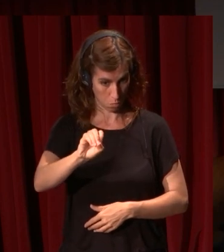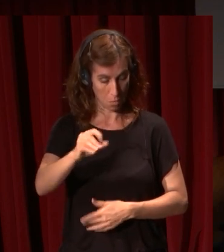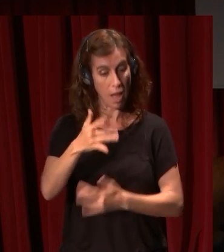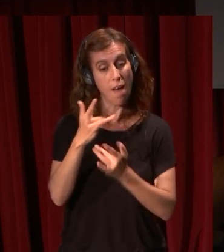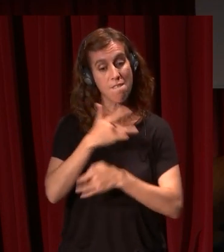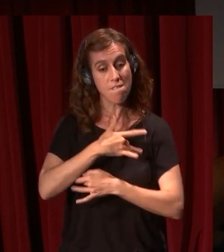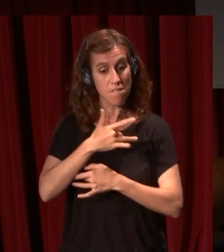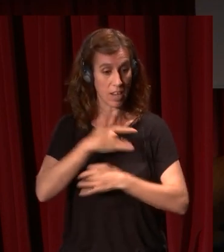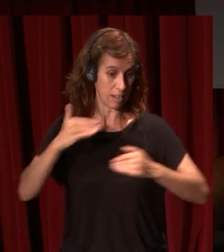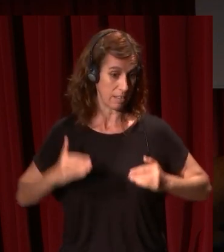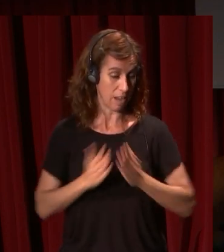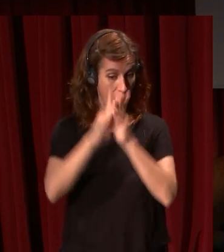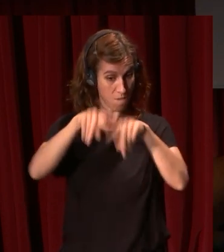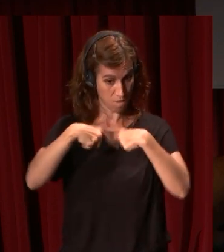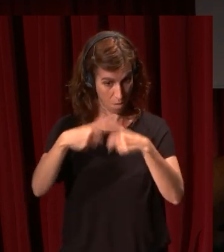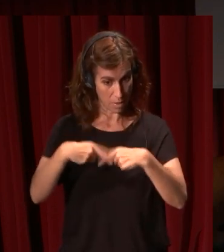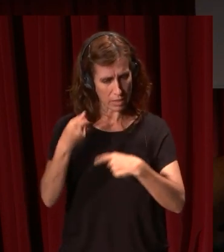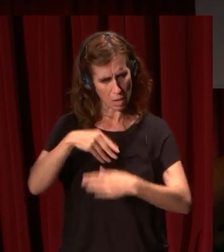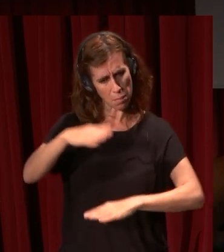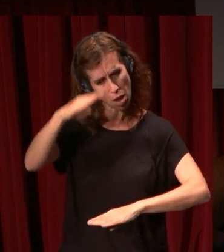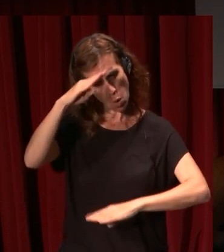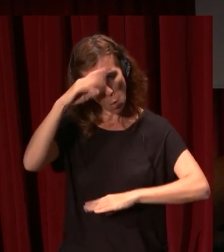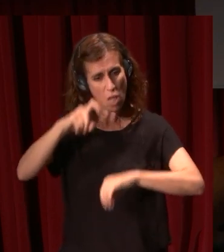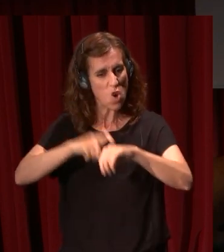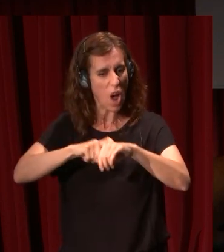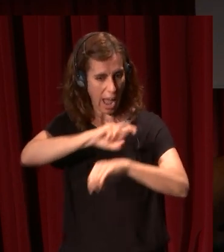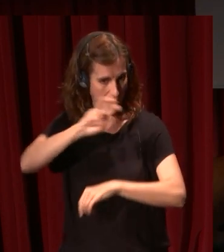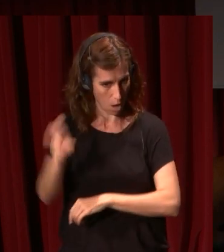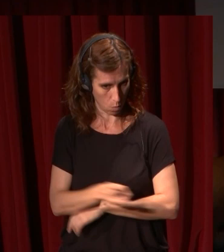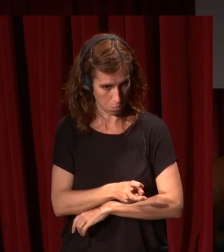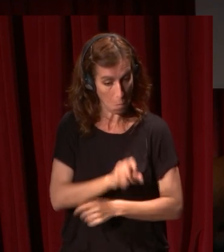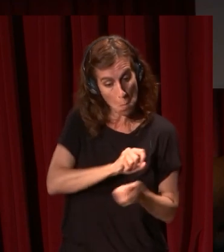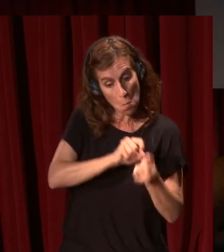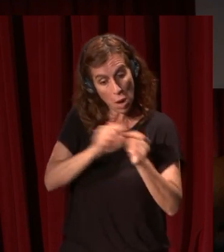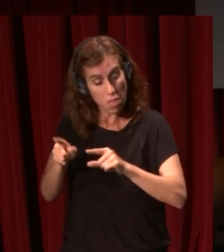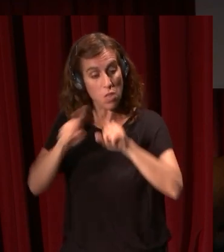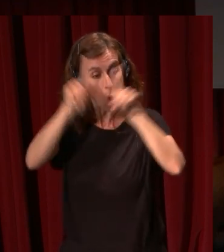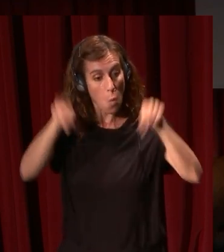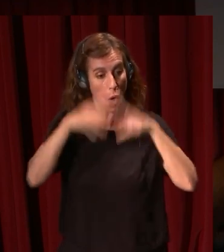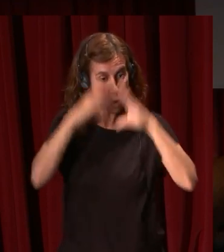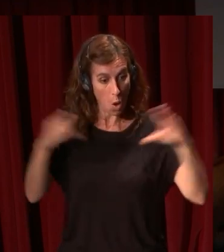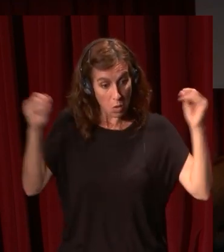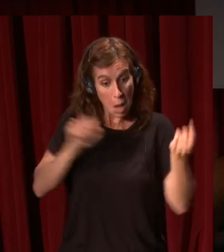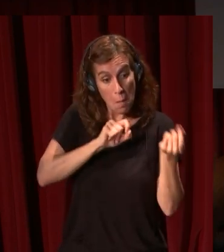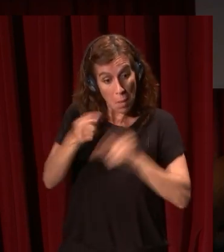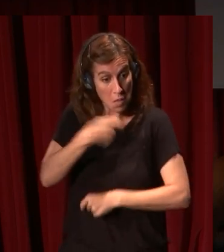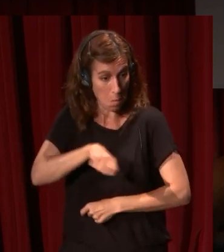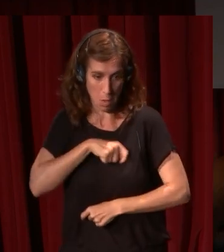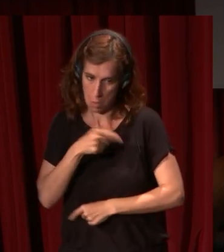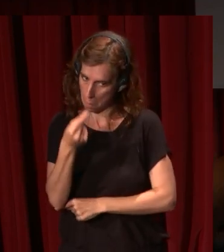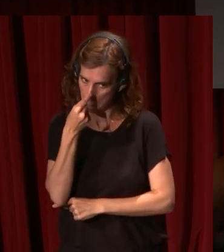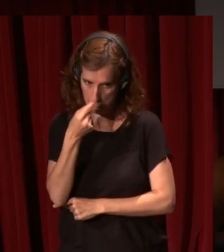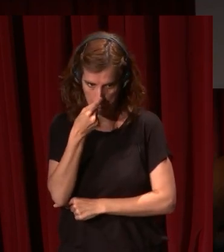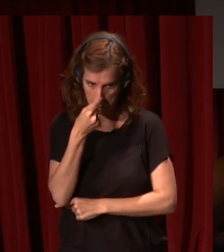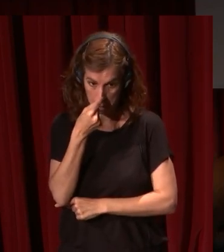sagradas familias lo es también de cuadros de género que se parecen mucho a la pintura holandesa y se parecen muy poco a la pintura española es muy raro ver